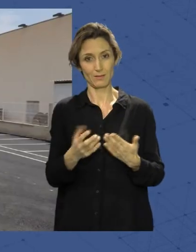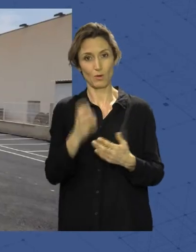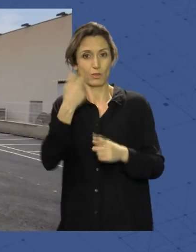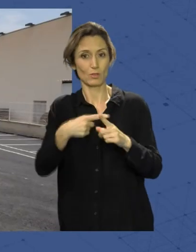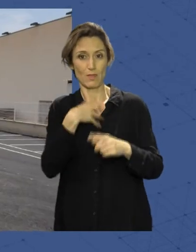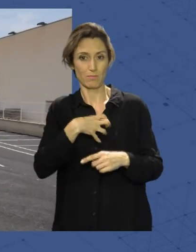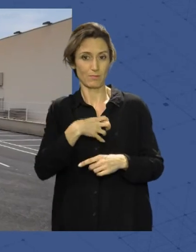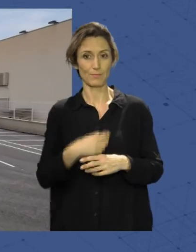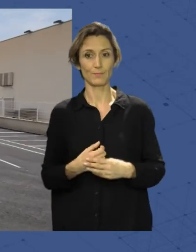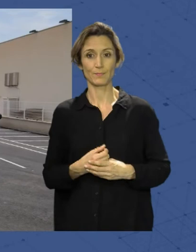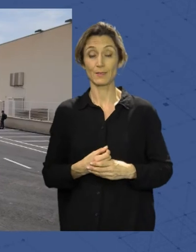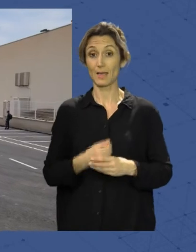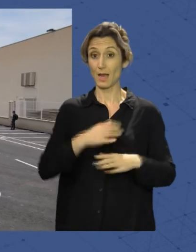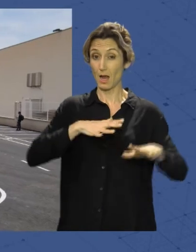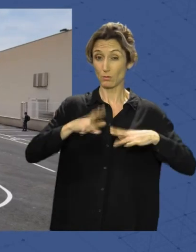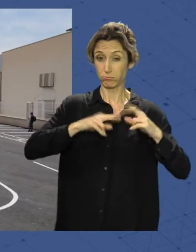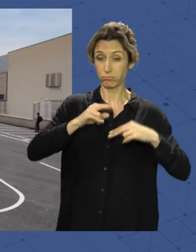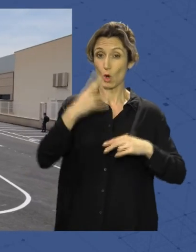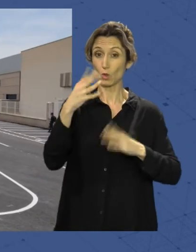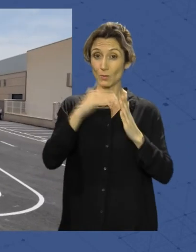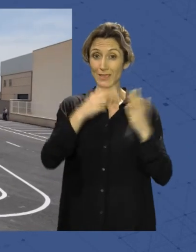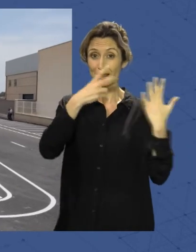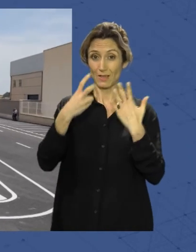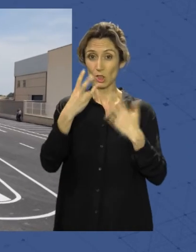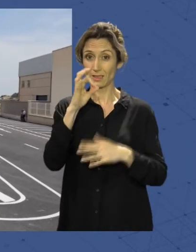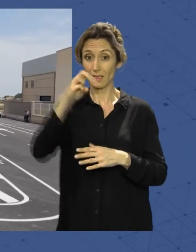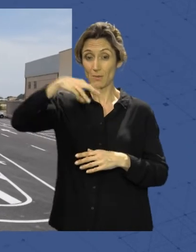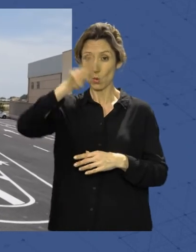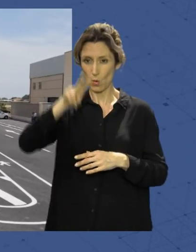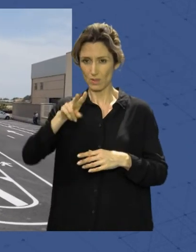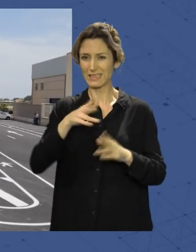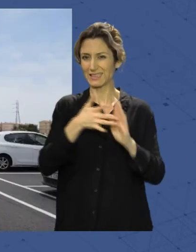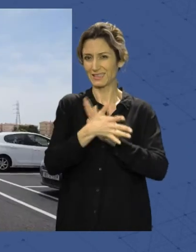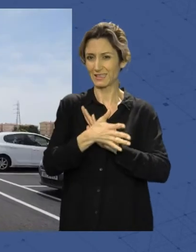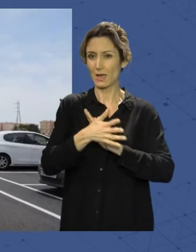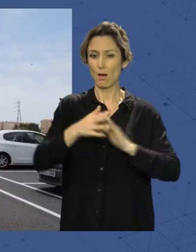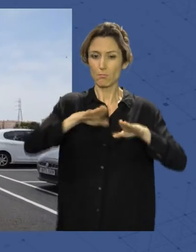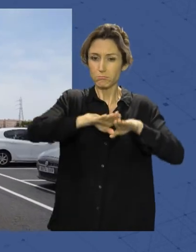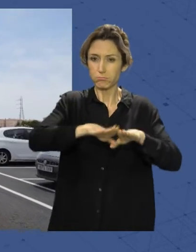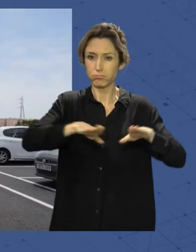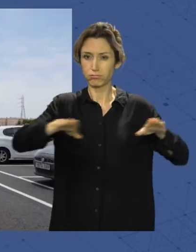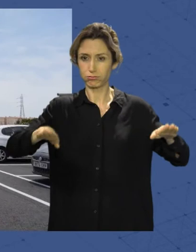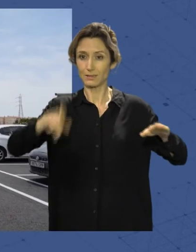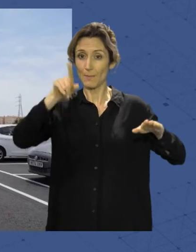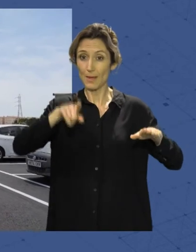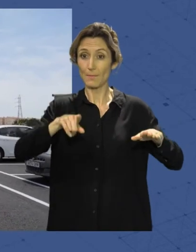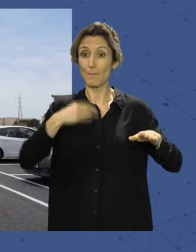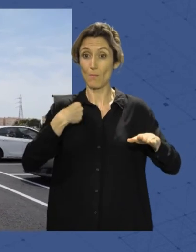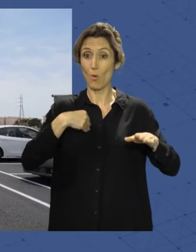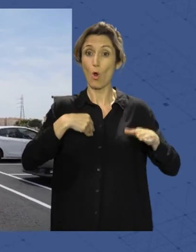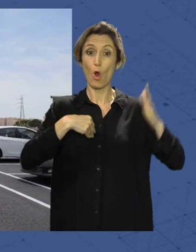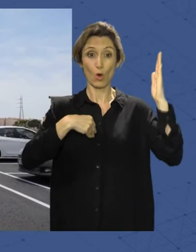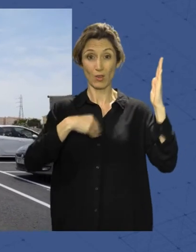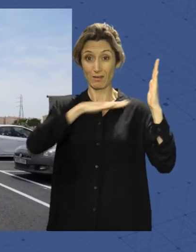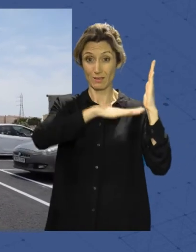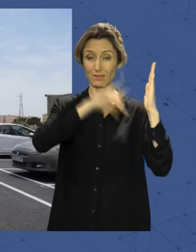La actuación en una superficie de 4.730 metros cuadrados ha consistido en la pavimentación del solar y la colocación de señalización horizontal y